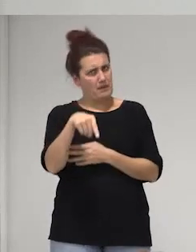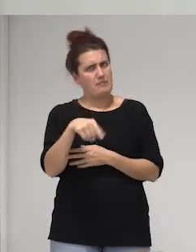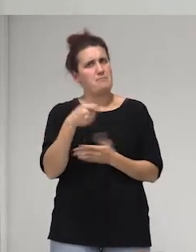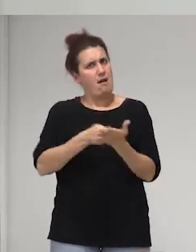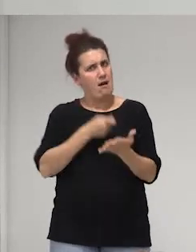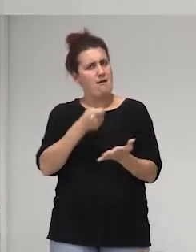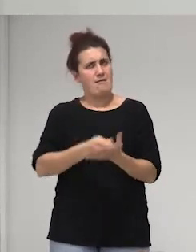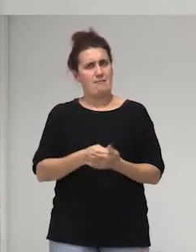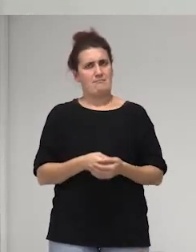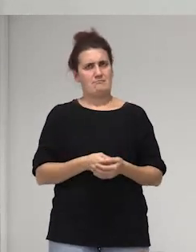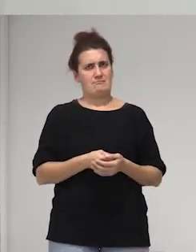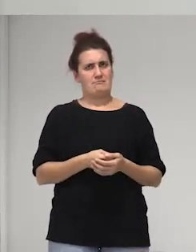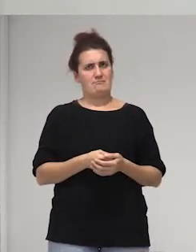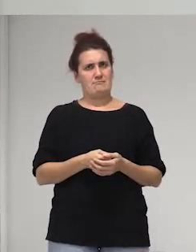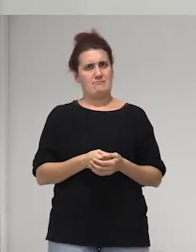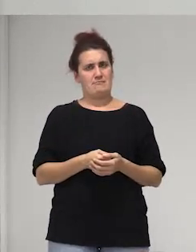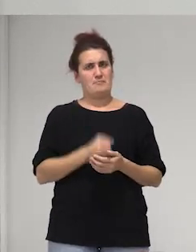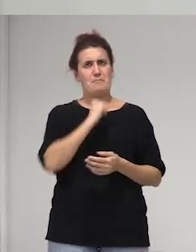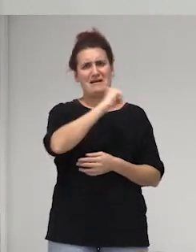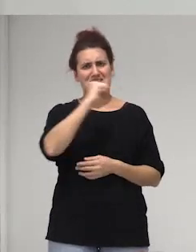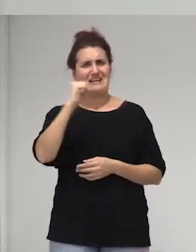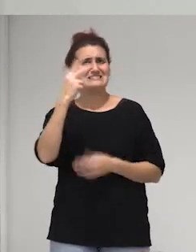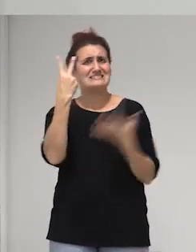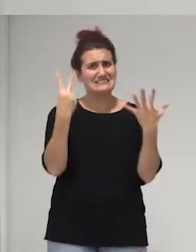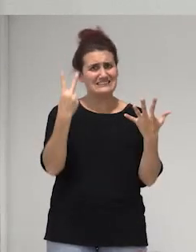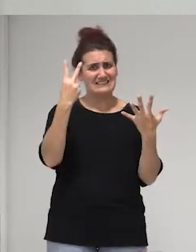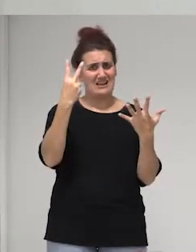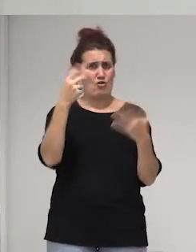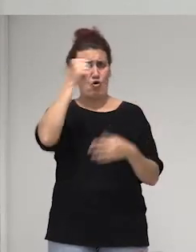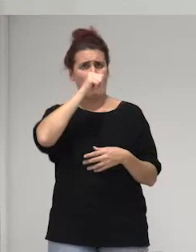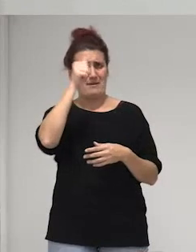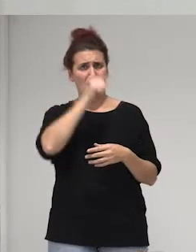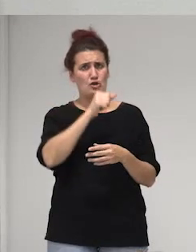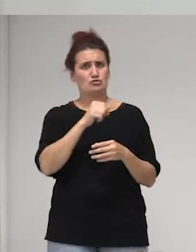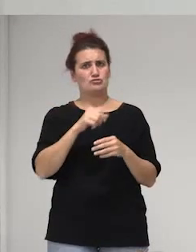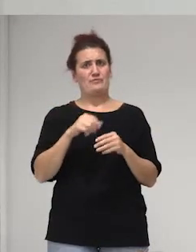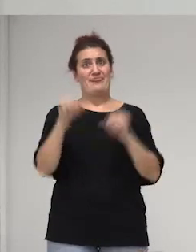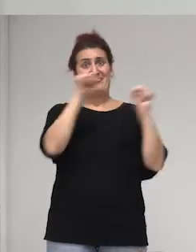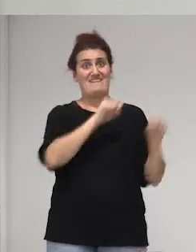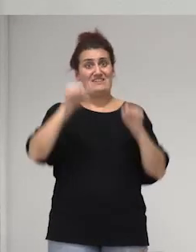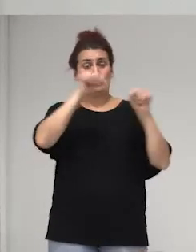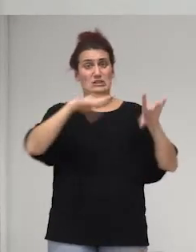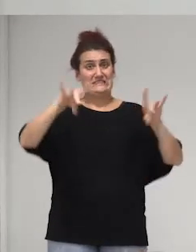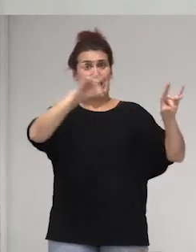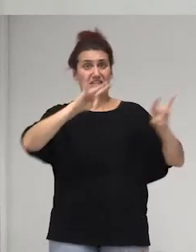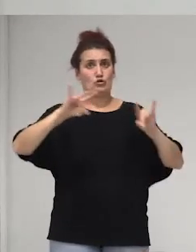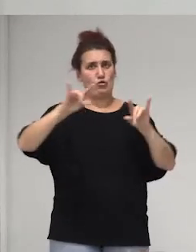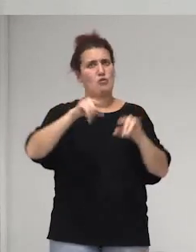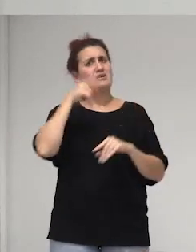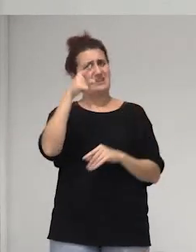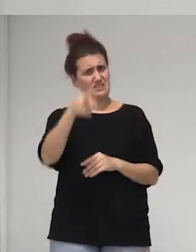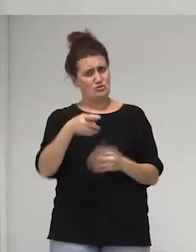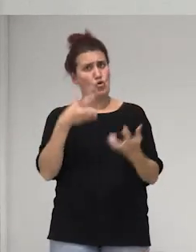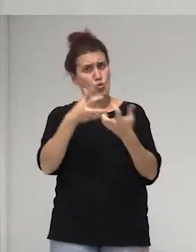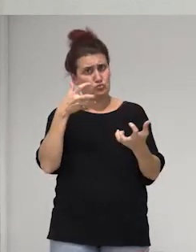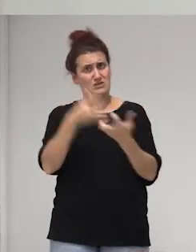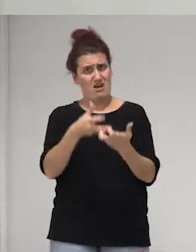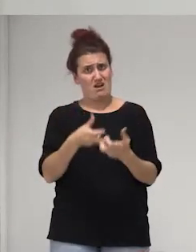han matado a más de siete compañeros defensores del territorio y eso le cuesta la lucha